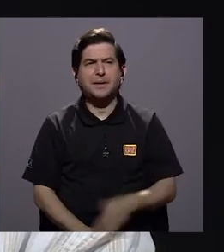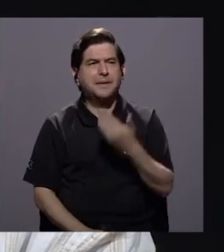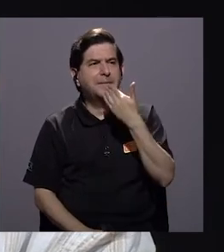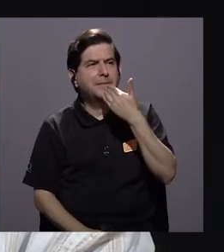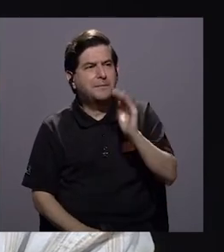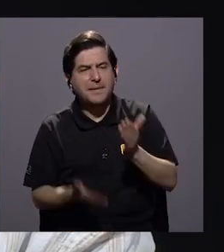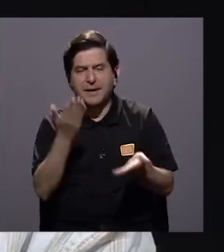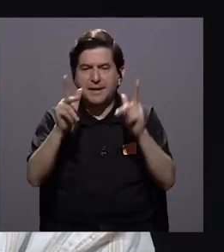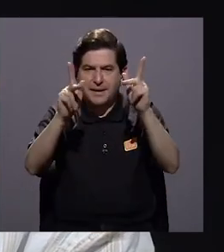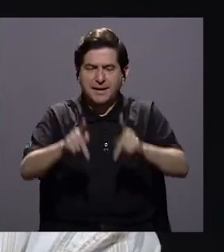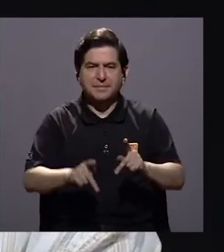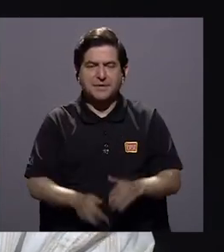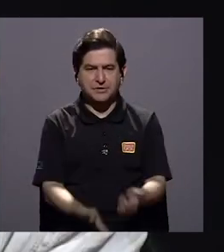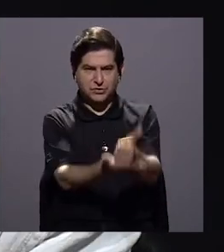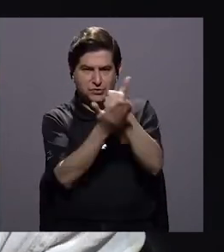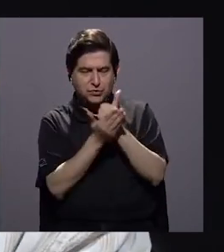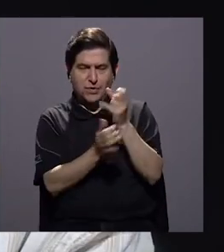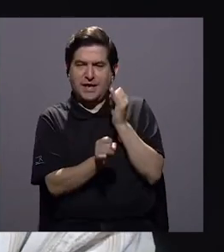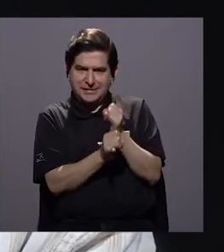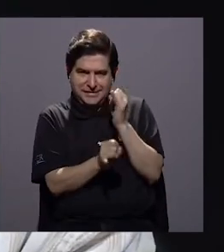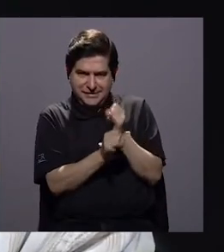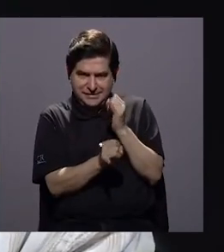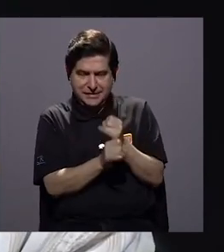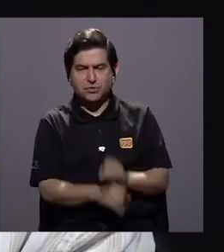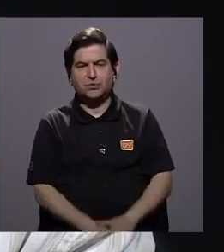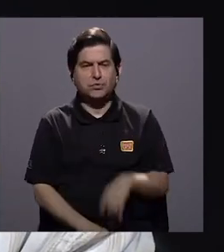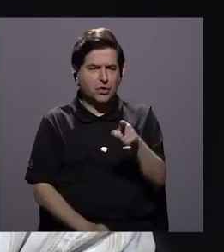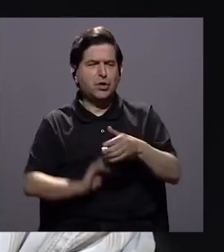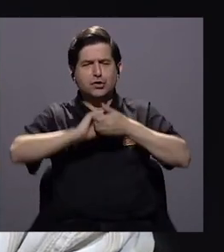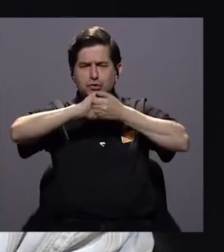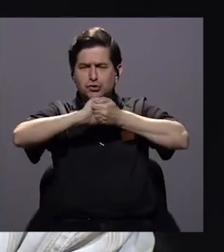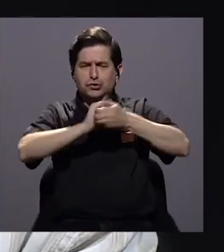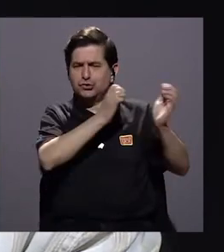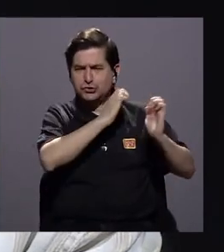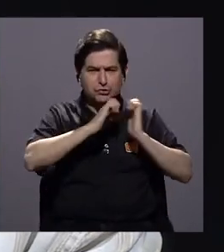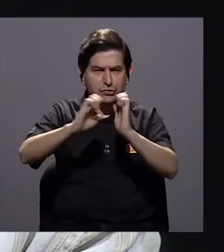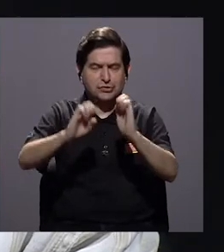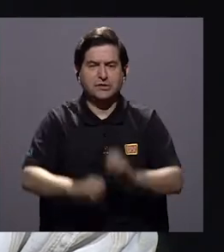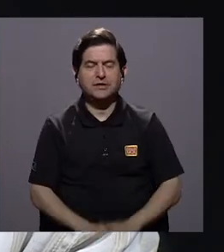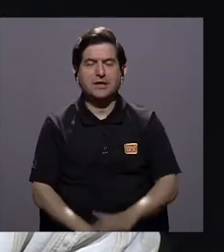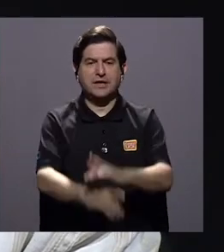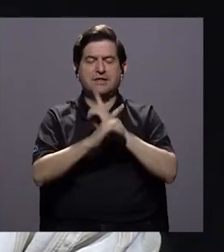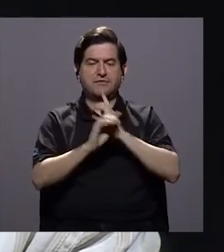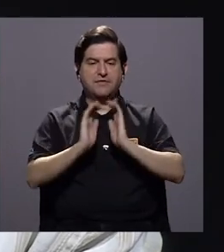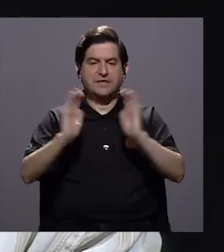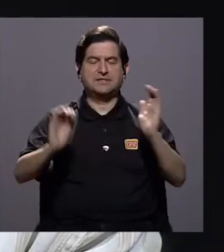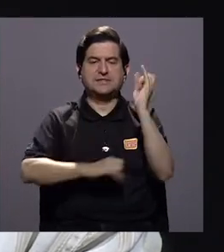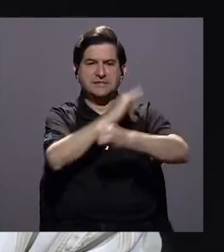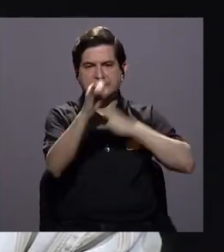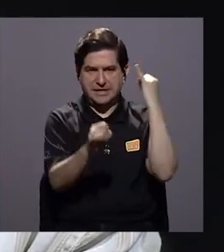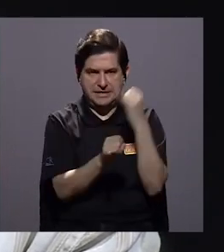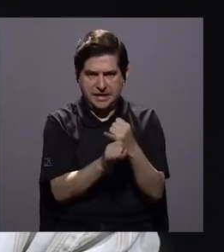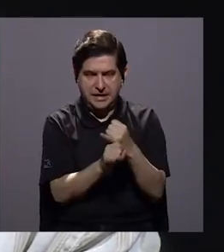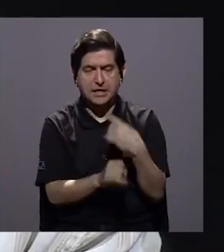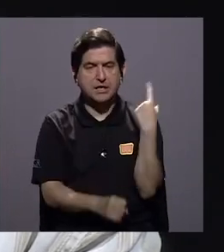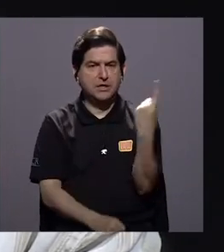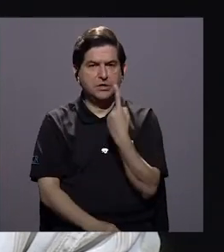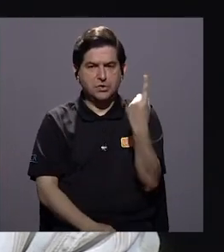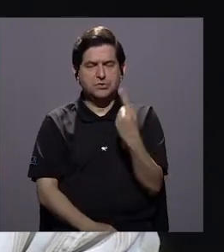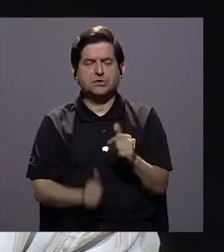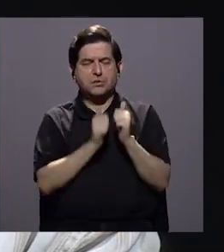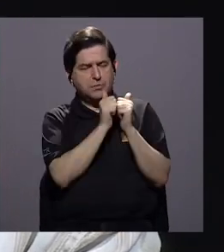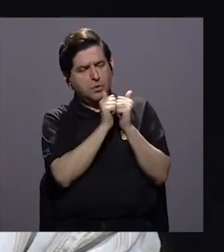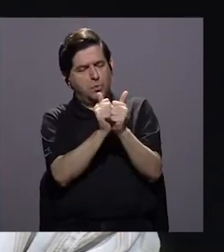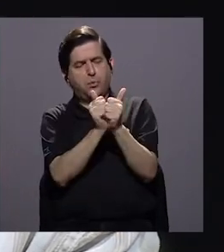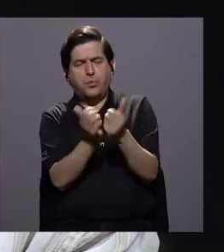mal con la gente que nos colabora en el instituto y que han sido aliados estratégicos, que es Defensa de Niños Internacional, que siempre ha sido